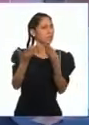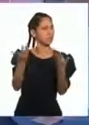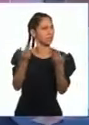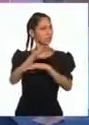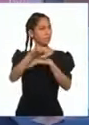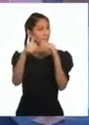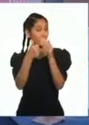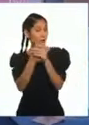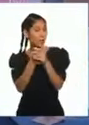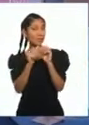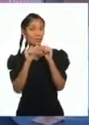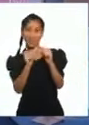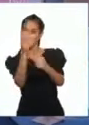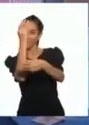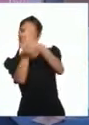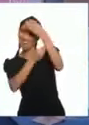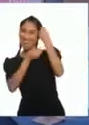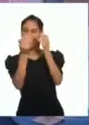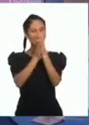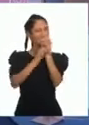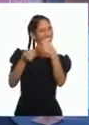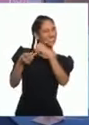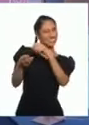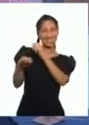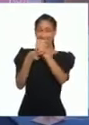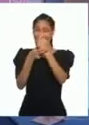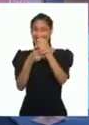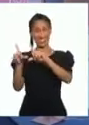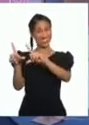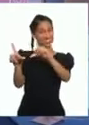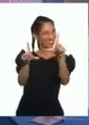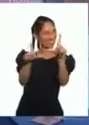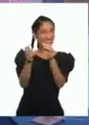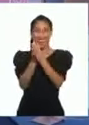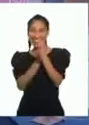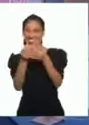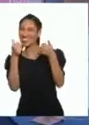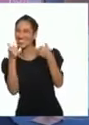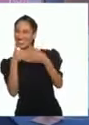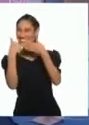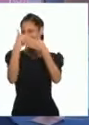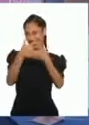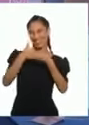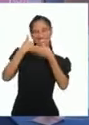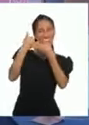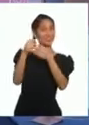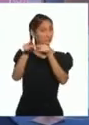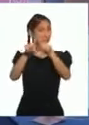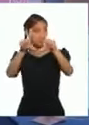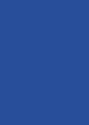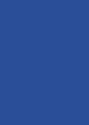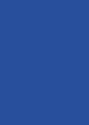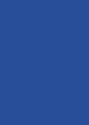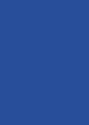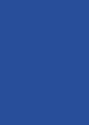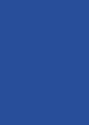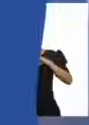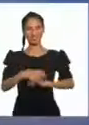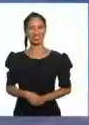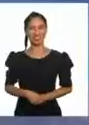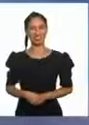creada para que puedan seguir aprendiendo de forma segura, divertida y útil desde sus hogares.